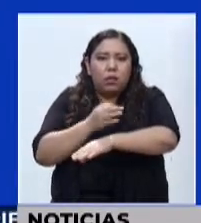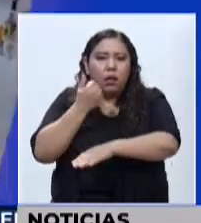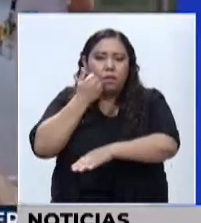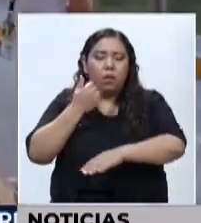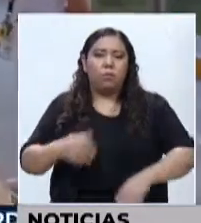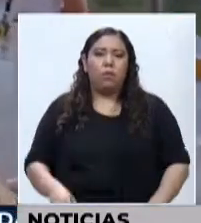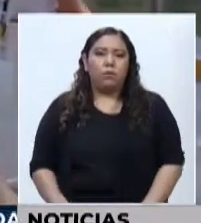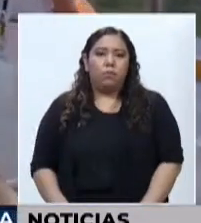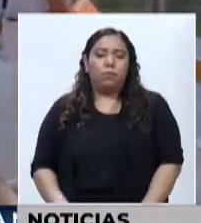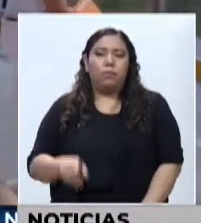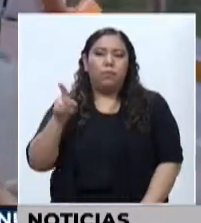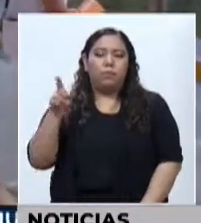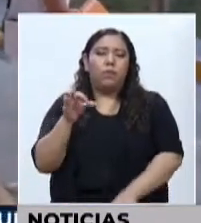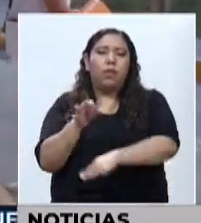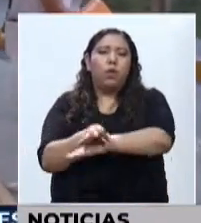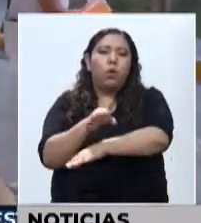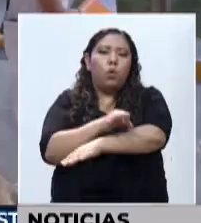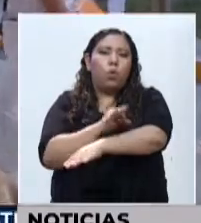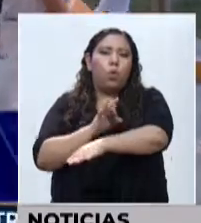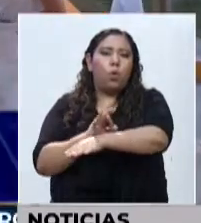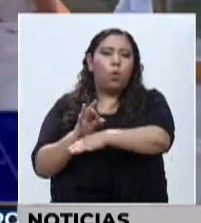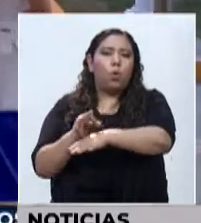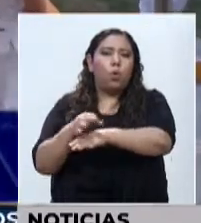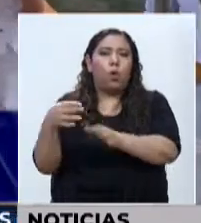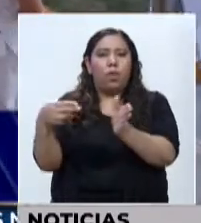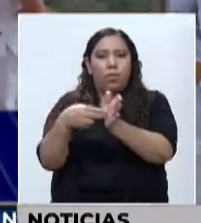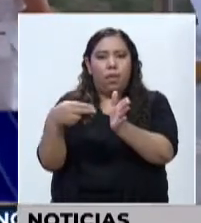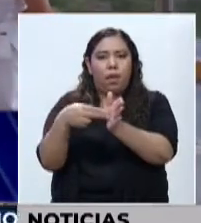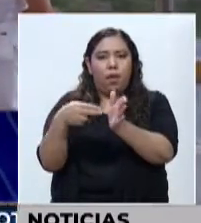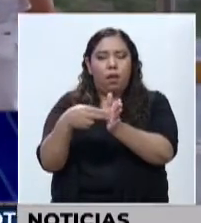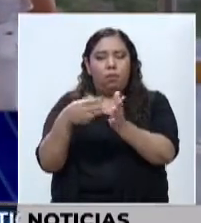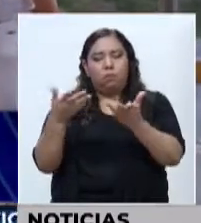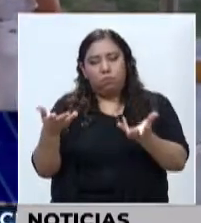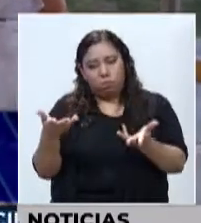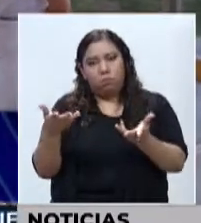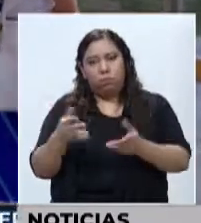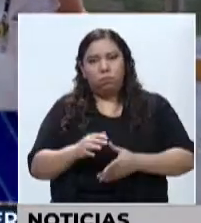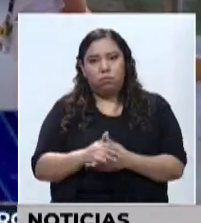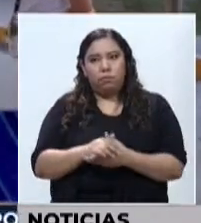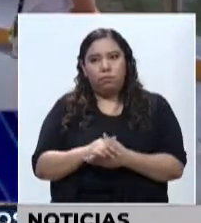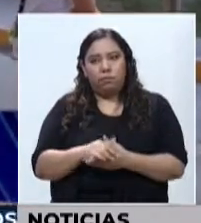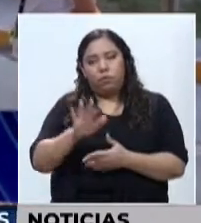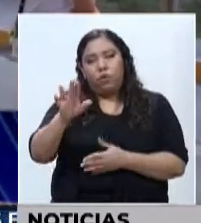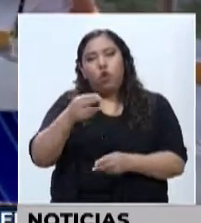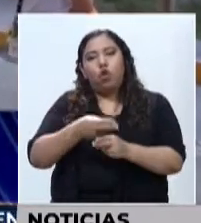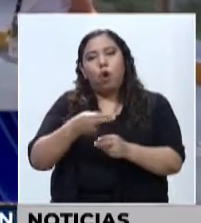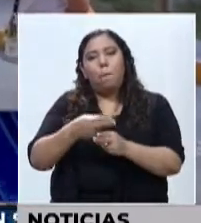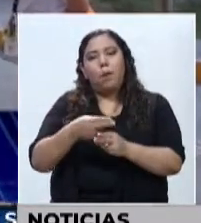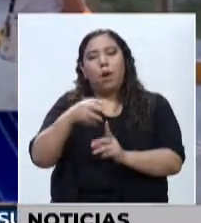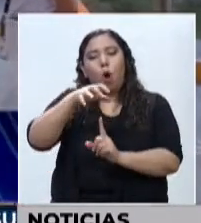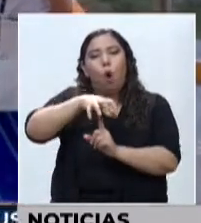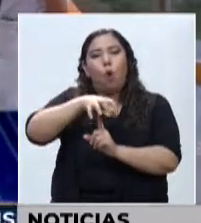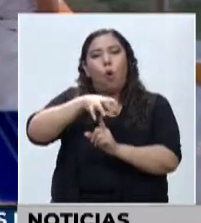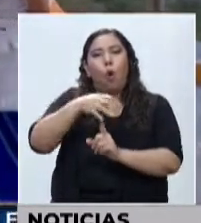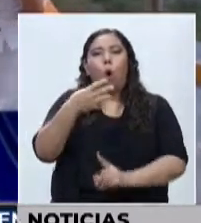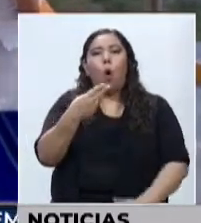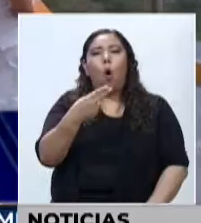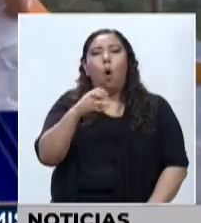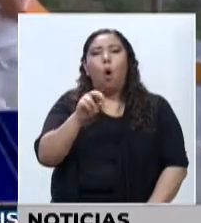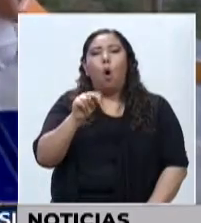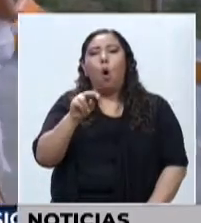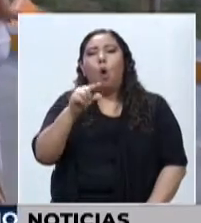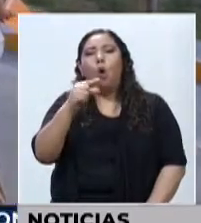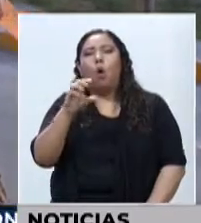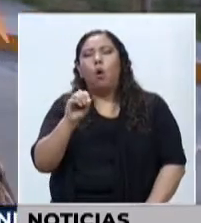El hongo negro es una mucormicosis, es un hongo, como lo está definido en su nombre, en el cual